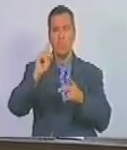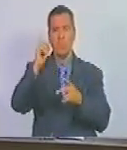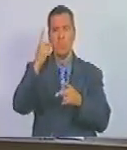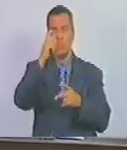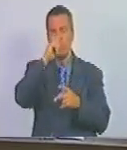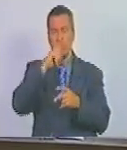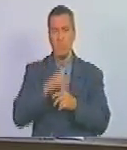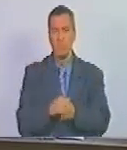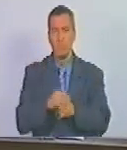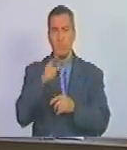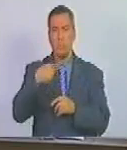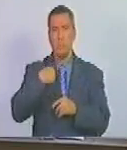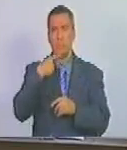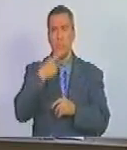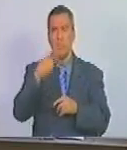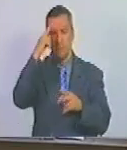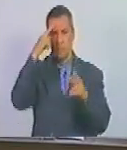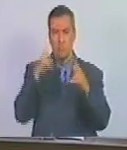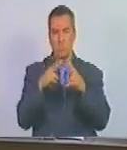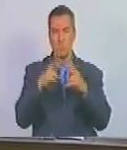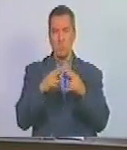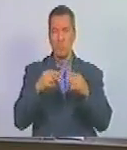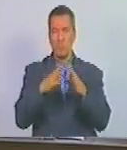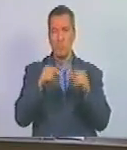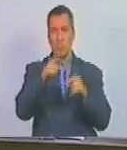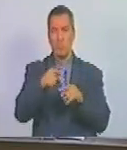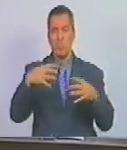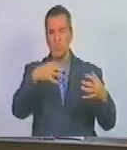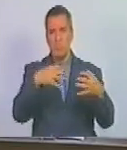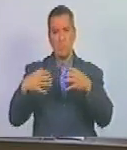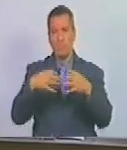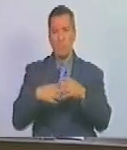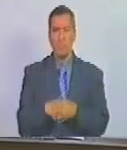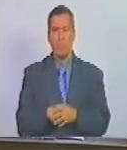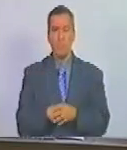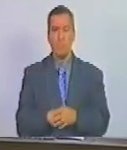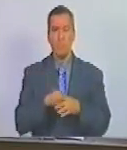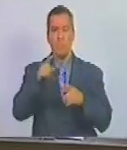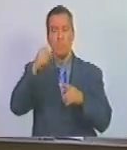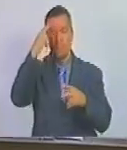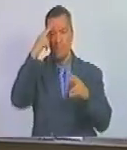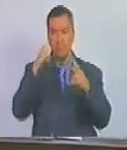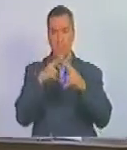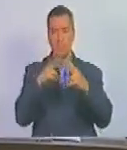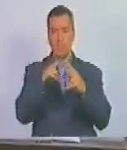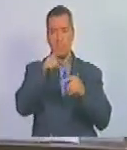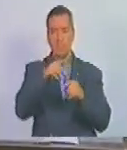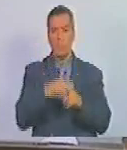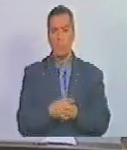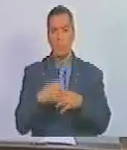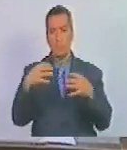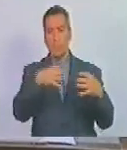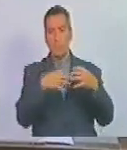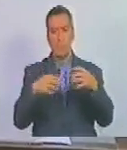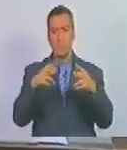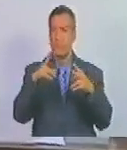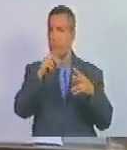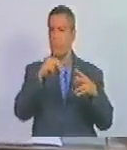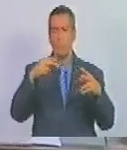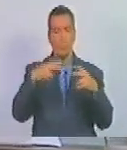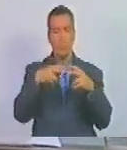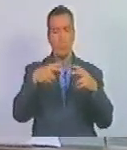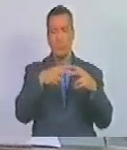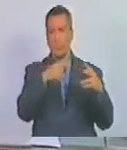y él nos dice lo que conozco es esto la lucha lo que conocemos es esto la lucha no conozco otro